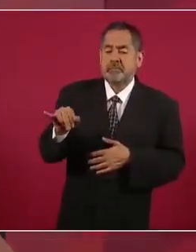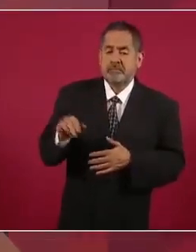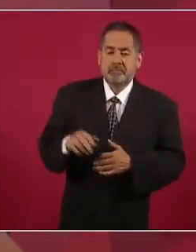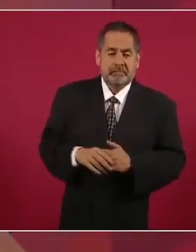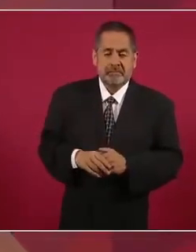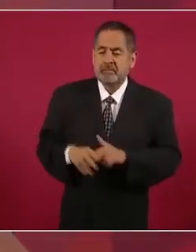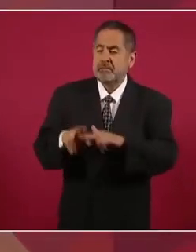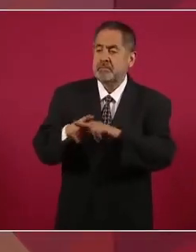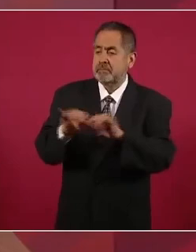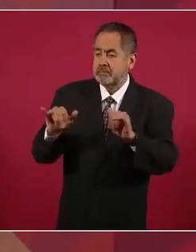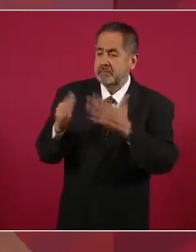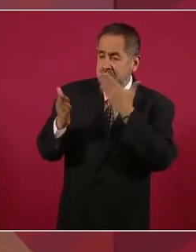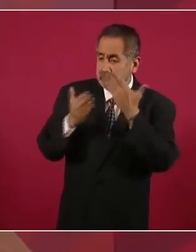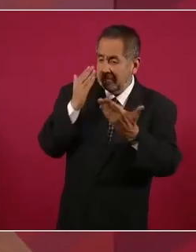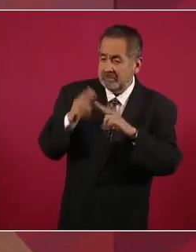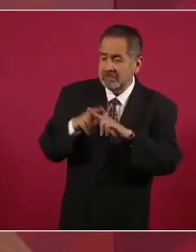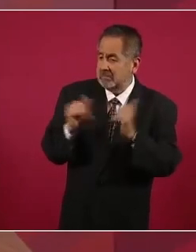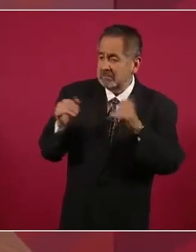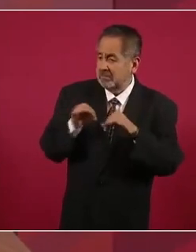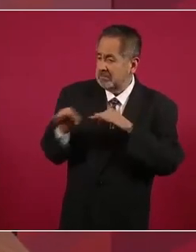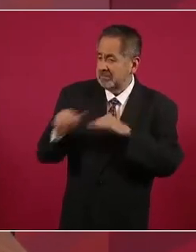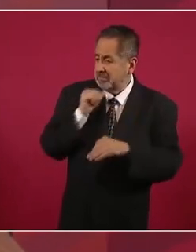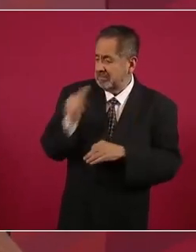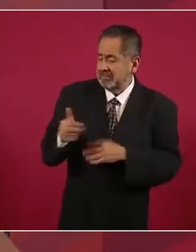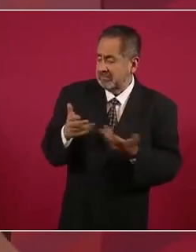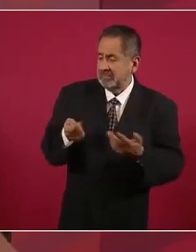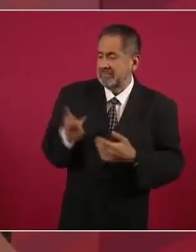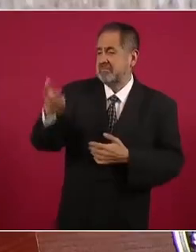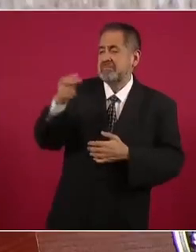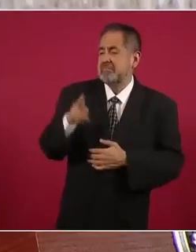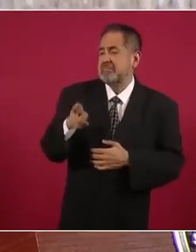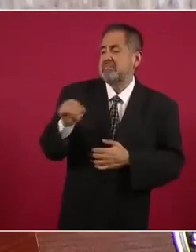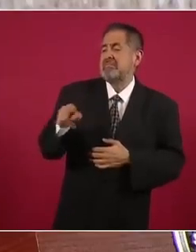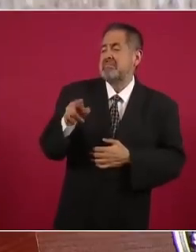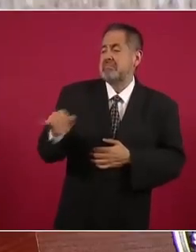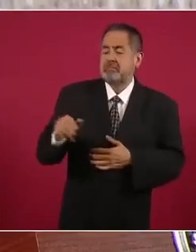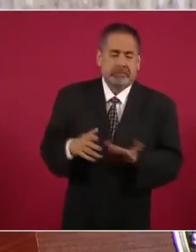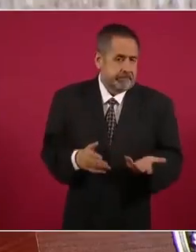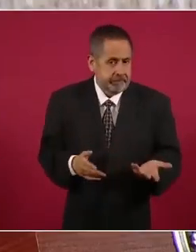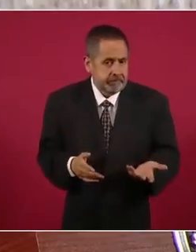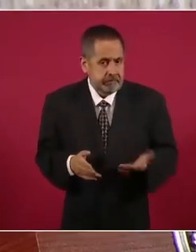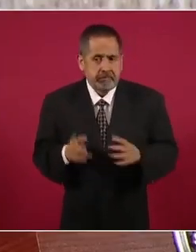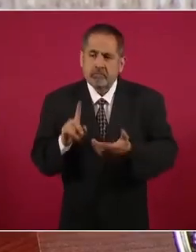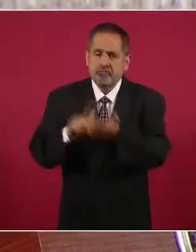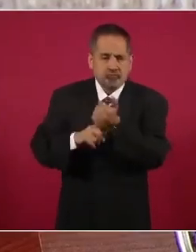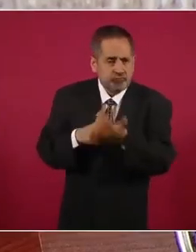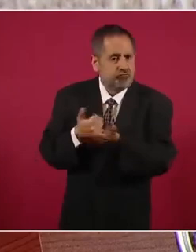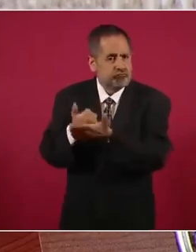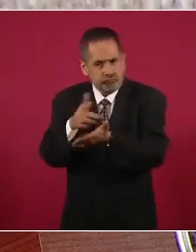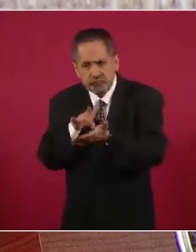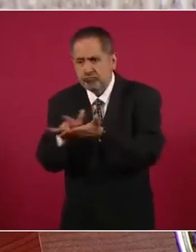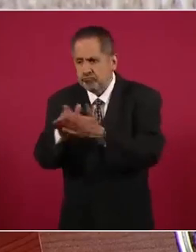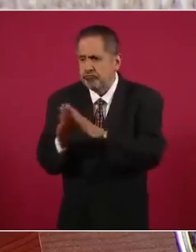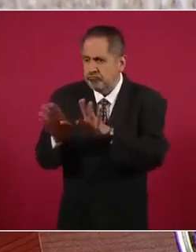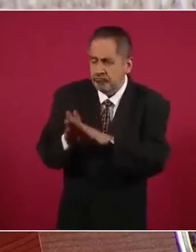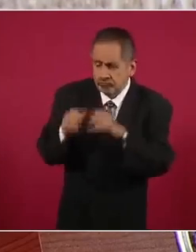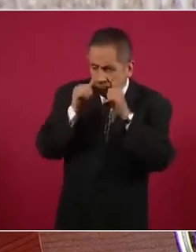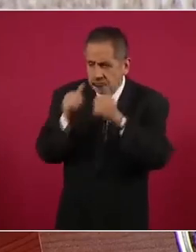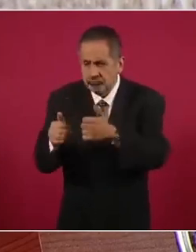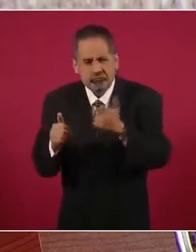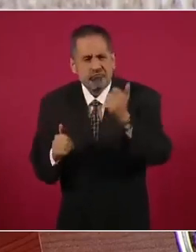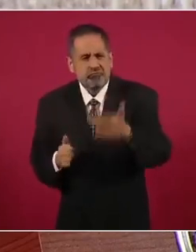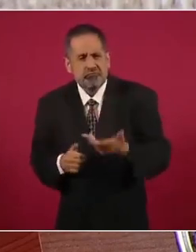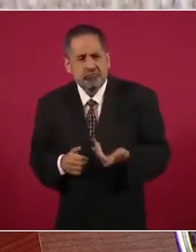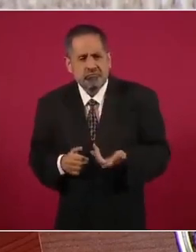que ni estudian ni trabajan, nunca se hizo nada por los jóvenes. No sé si ustedes se acuerdan de algún